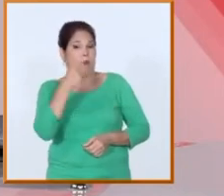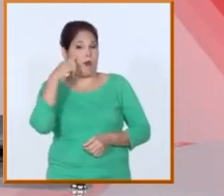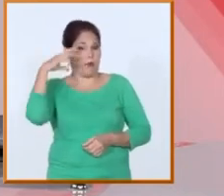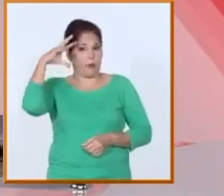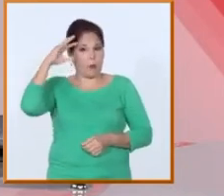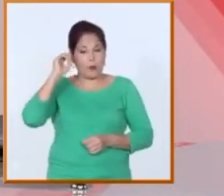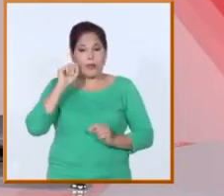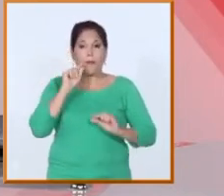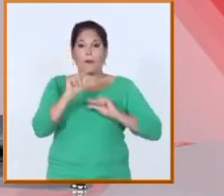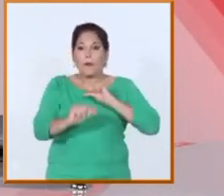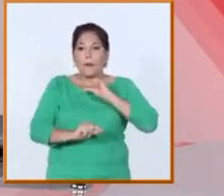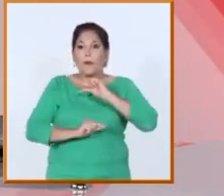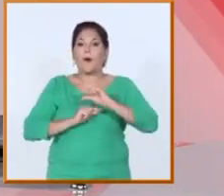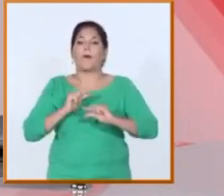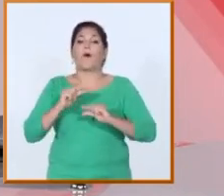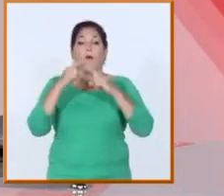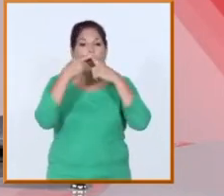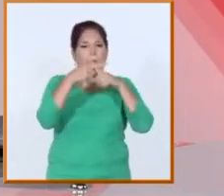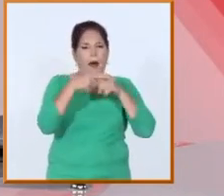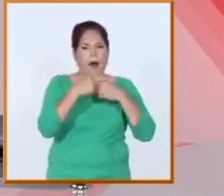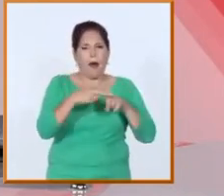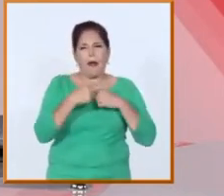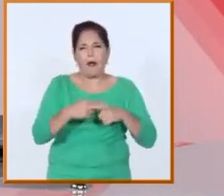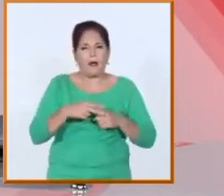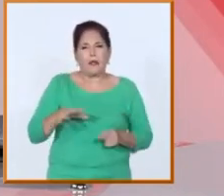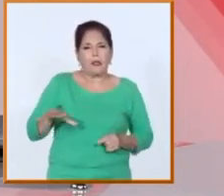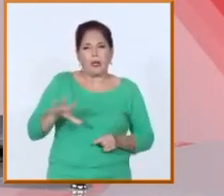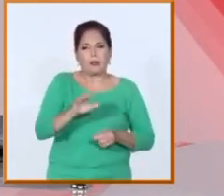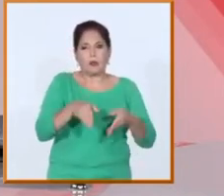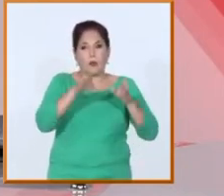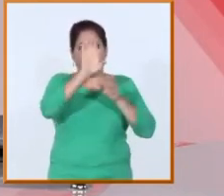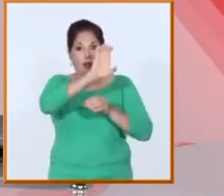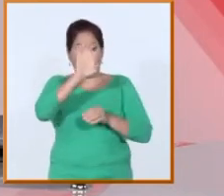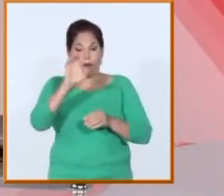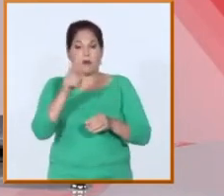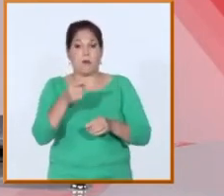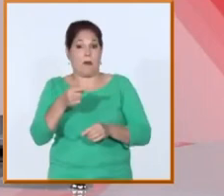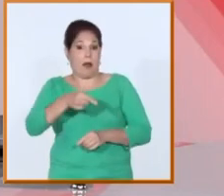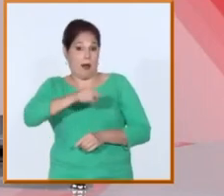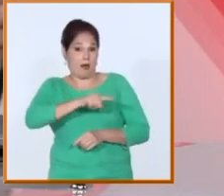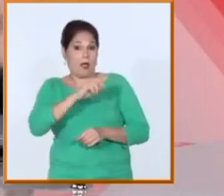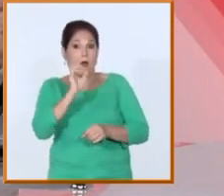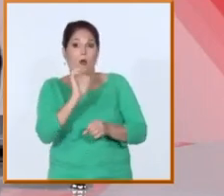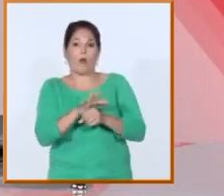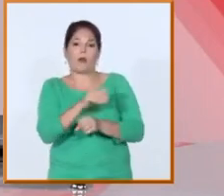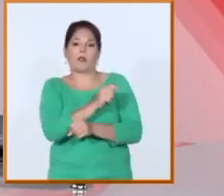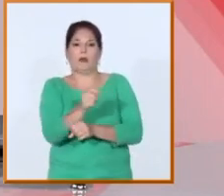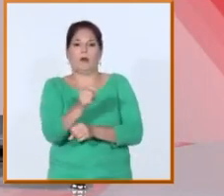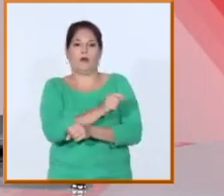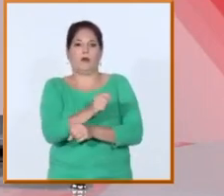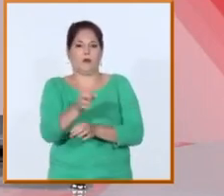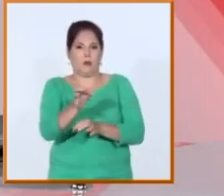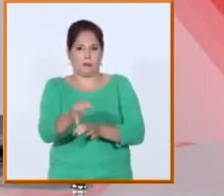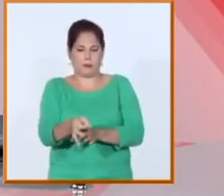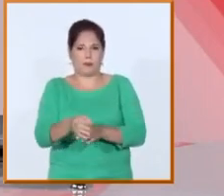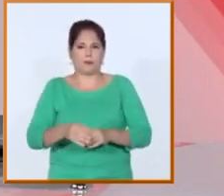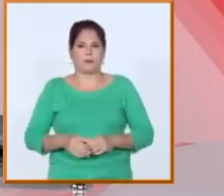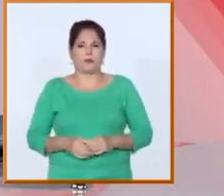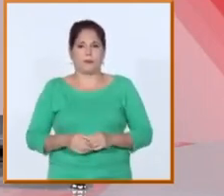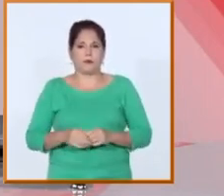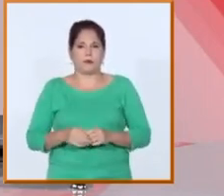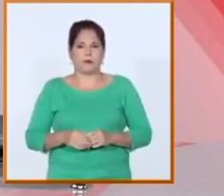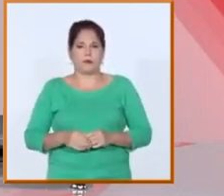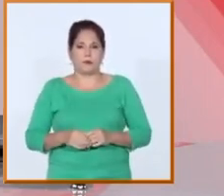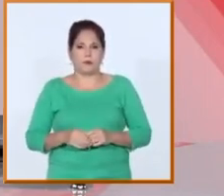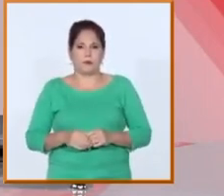retocando sus instalaciones poniéndolas a tono también para que desde ayer el curso escolar continúe allí en esa histórica